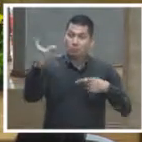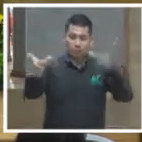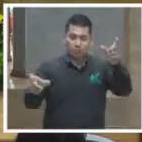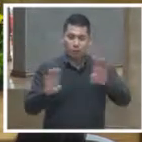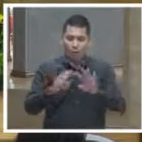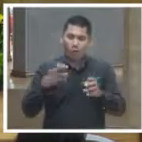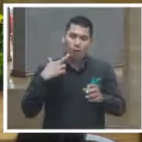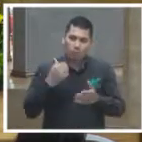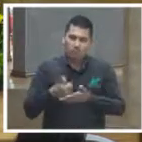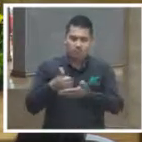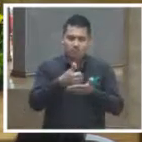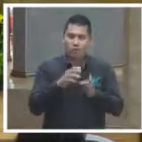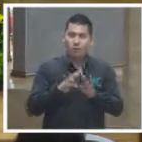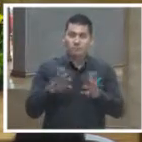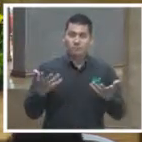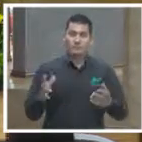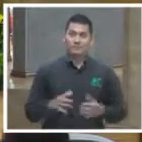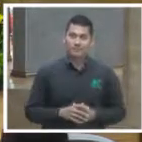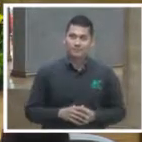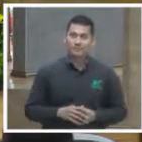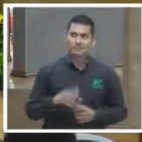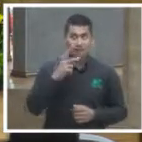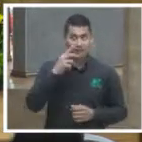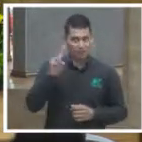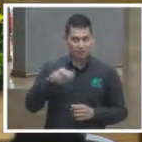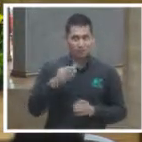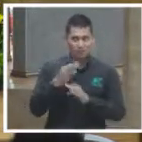ya estamos aquí bien yo ya bajé la aplicación